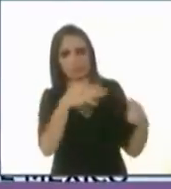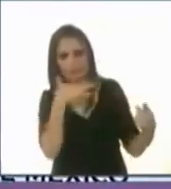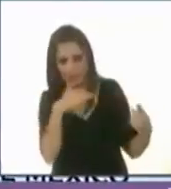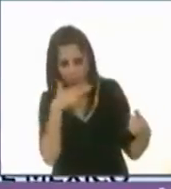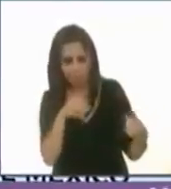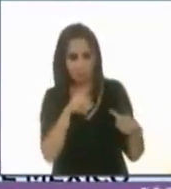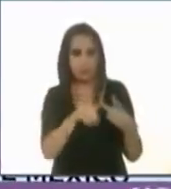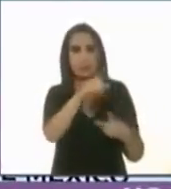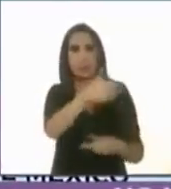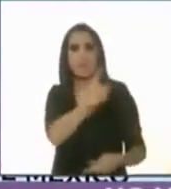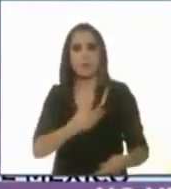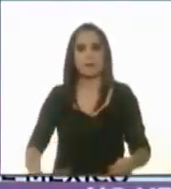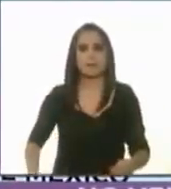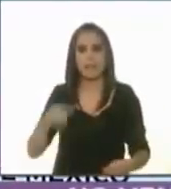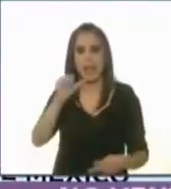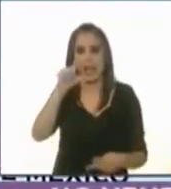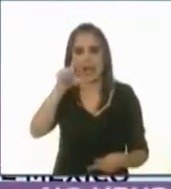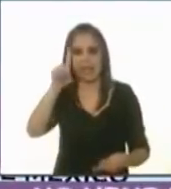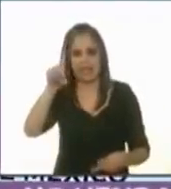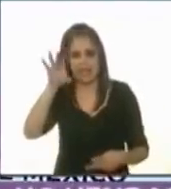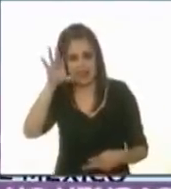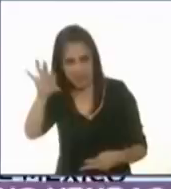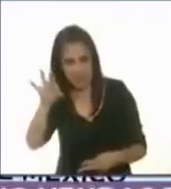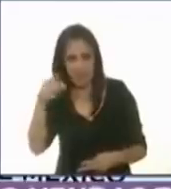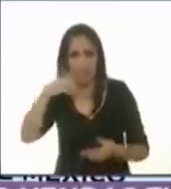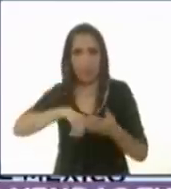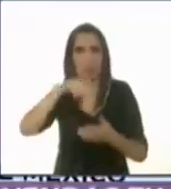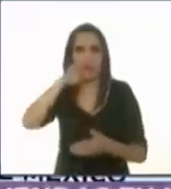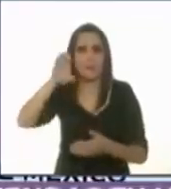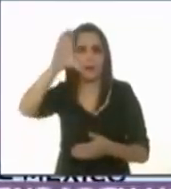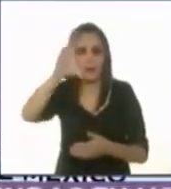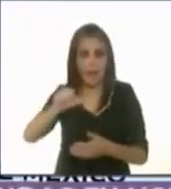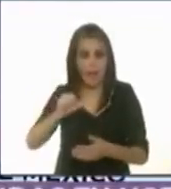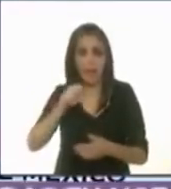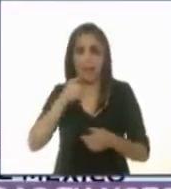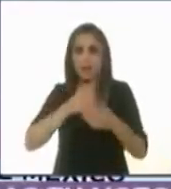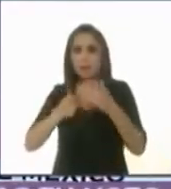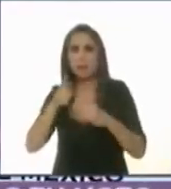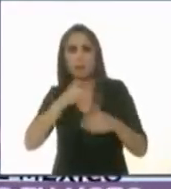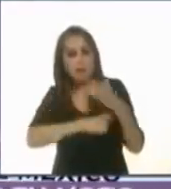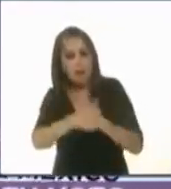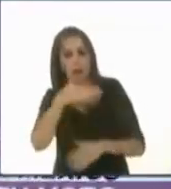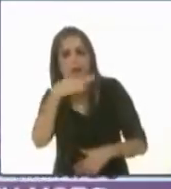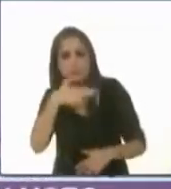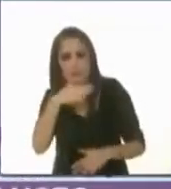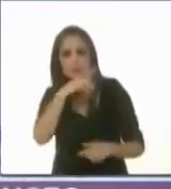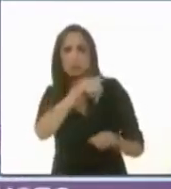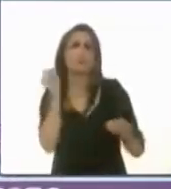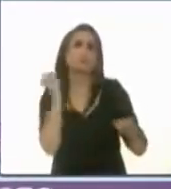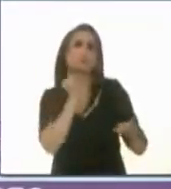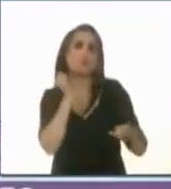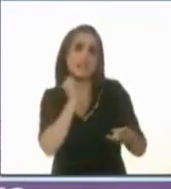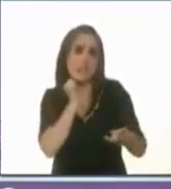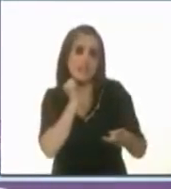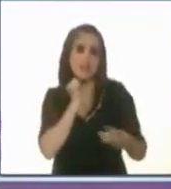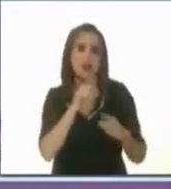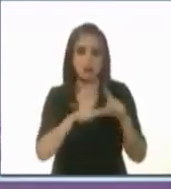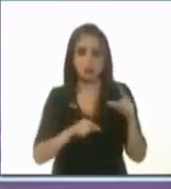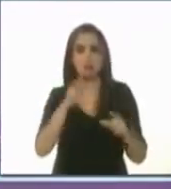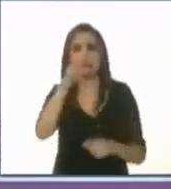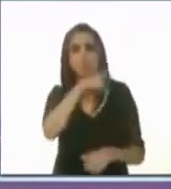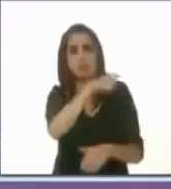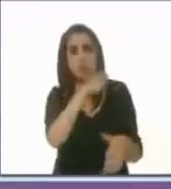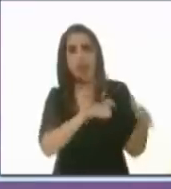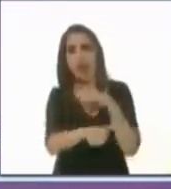Fuiste presidenta de la Asamblea Legislativa, con las becas, tu sello fue la corrupción. Fuiste senadora de la República, tu sello fue la